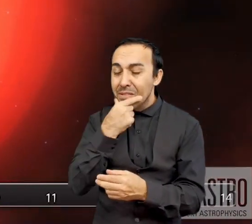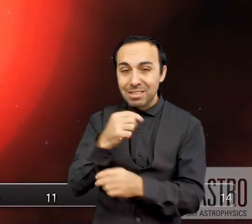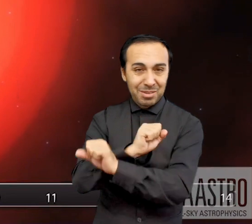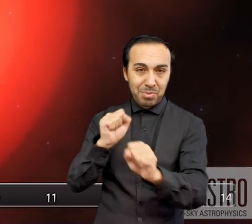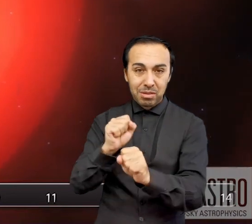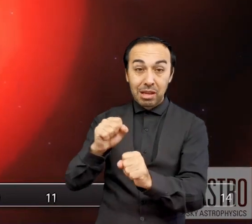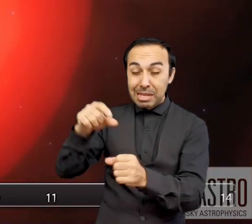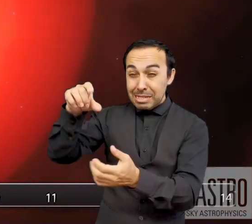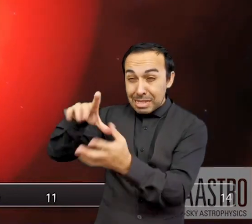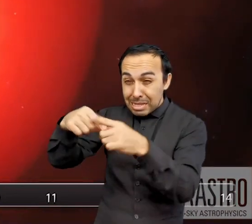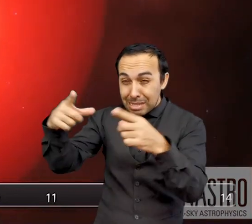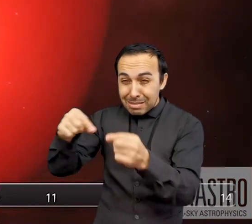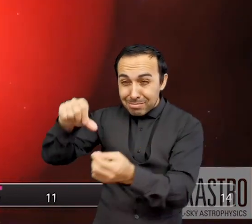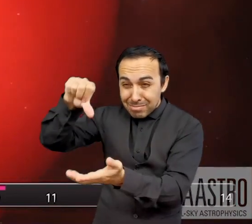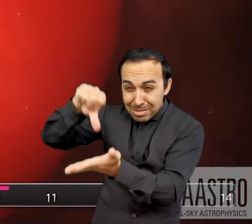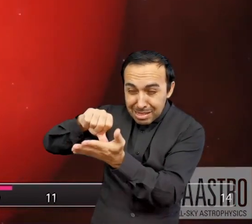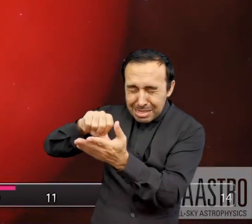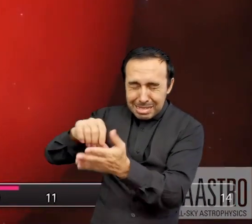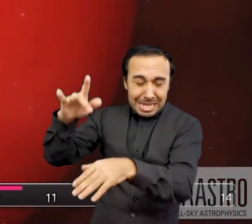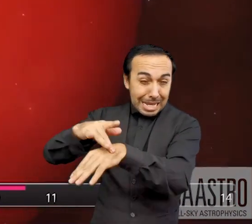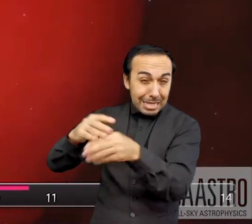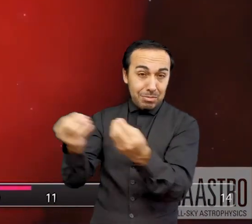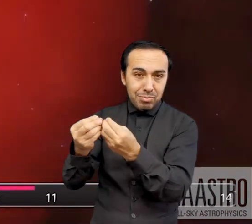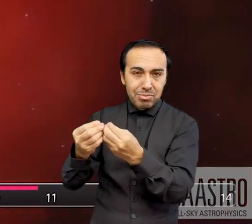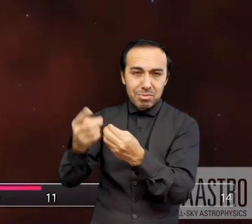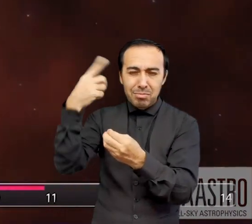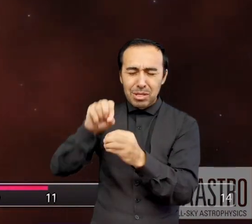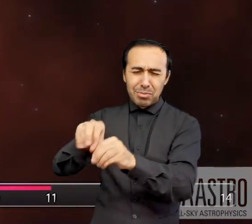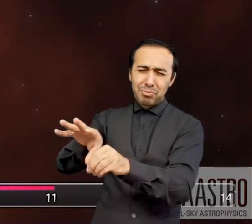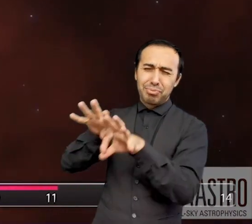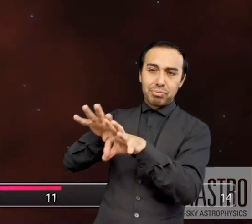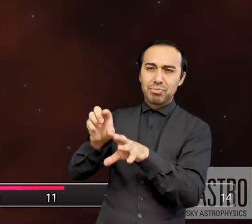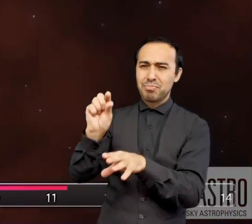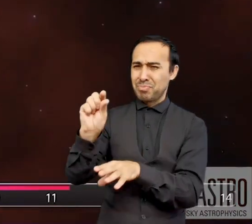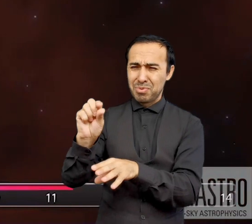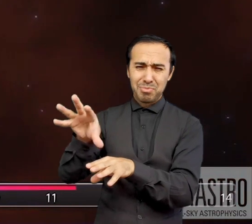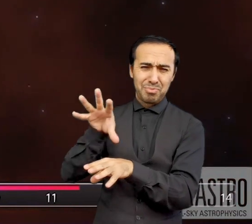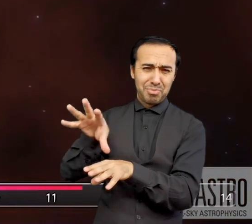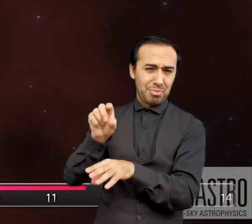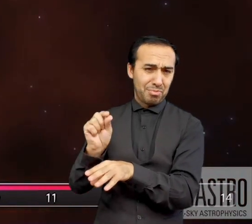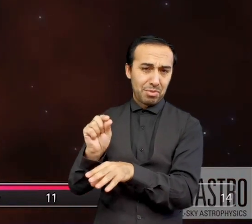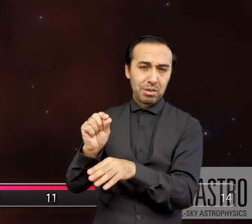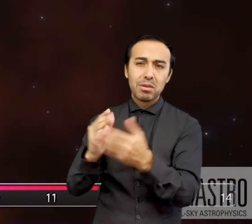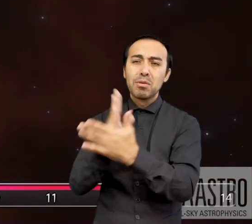tienen un área de radiación muy pequeña, y por lo tanto son muy poco brillantes e irán enfriándose a medida que pase el tiempo.